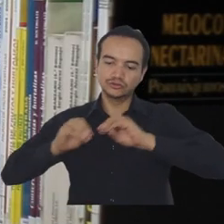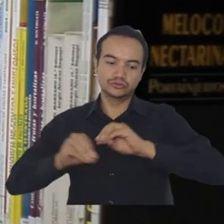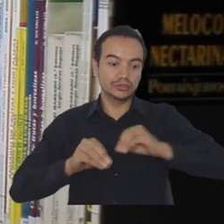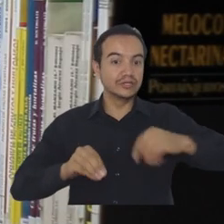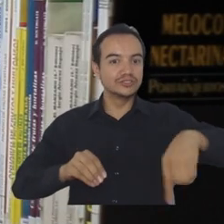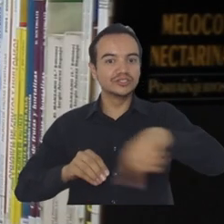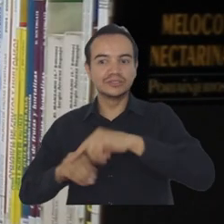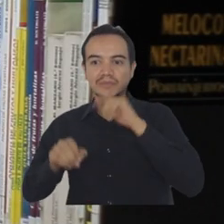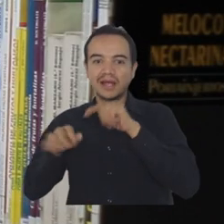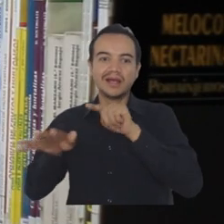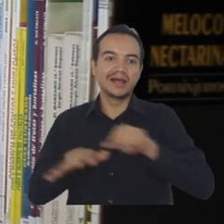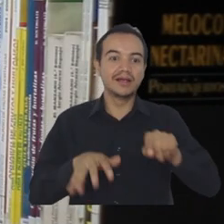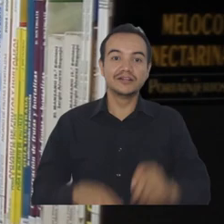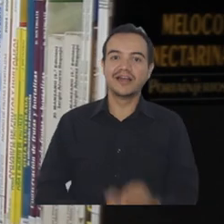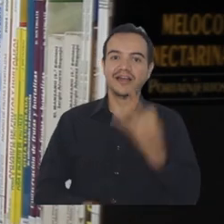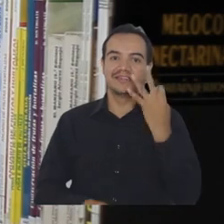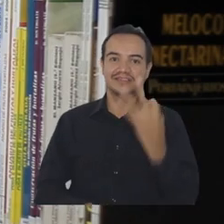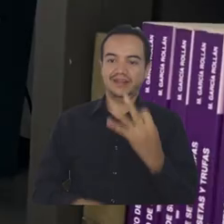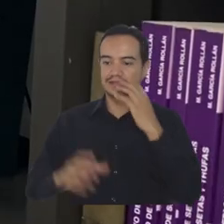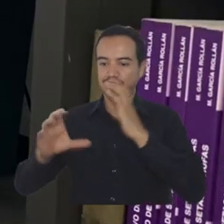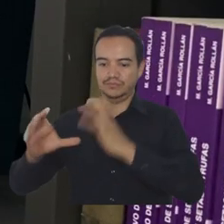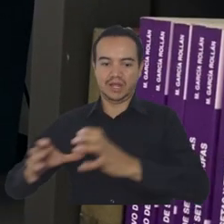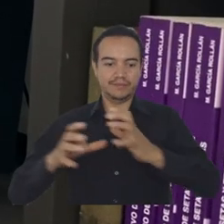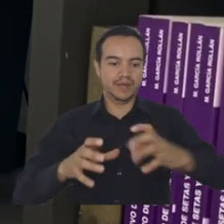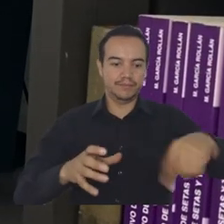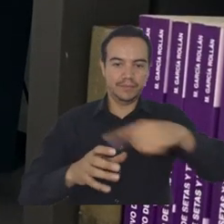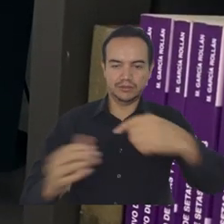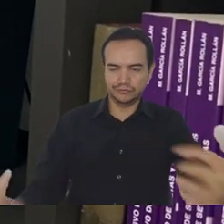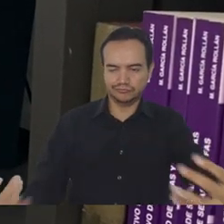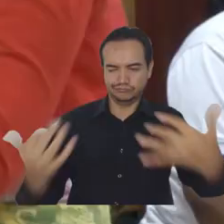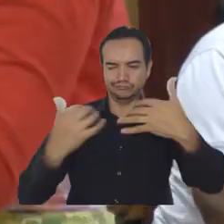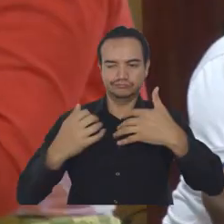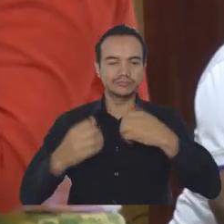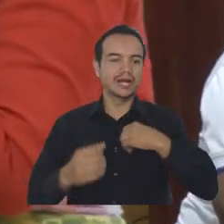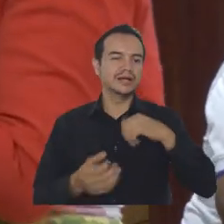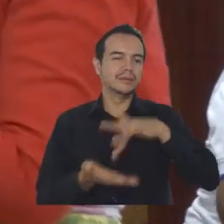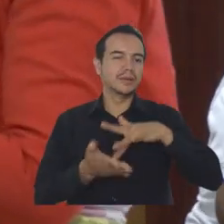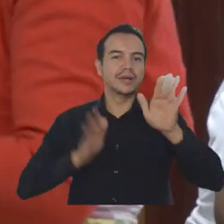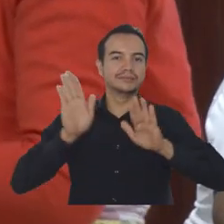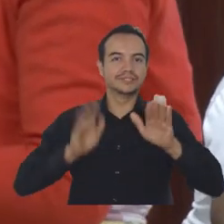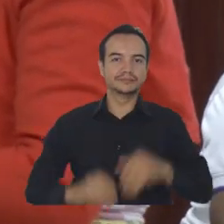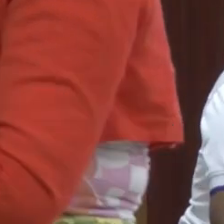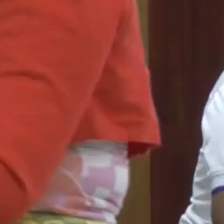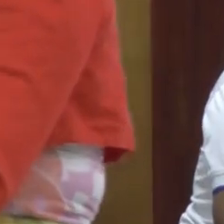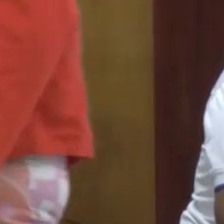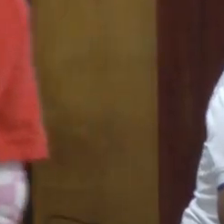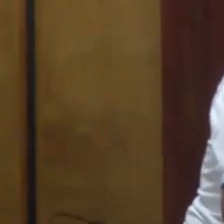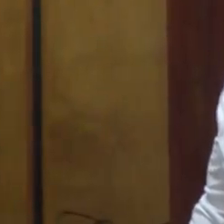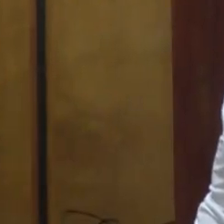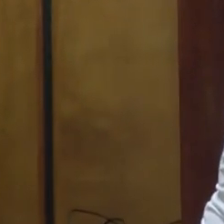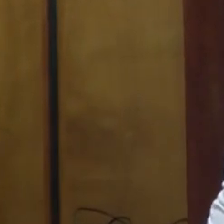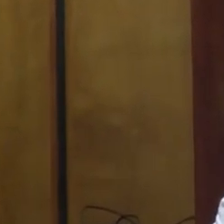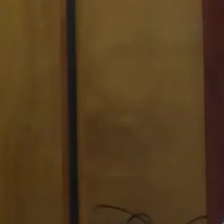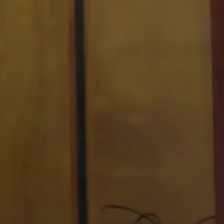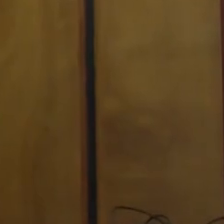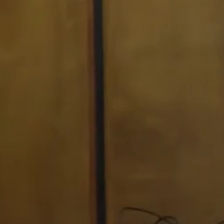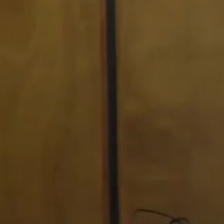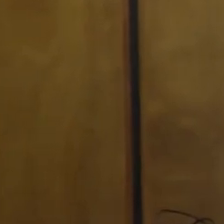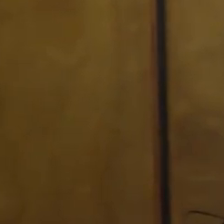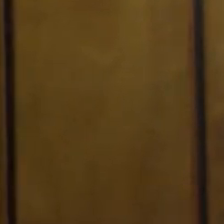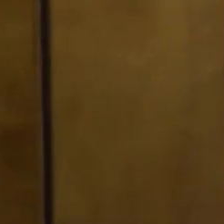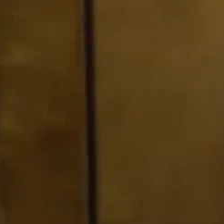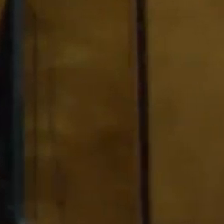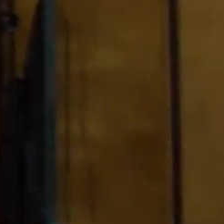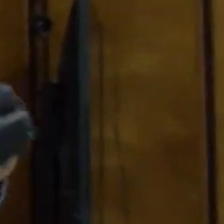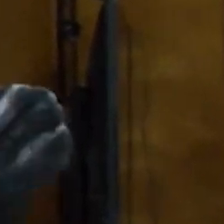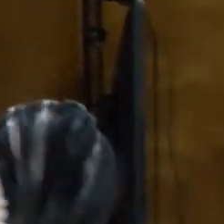integrantes de las tres cohortes que hacen parte de esta unidad académica. No te puedes quitar la primera prenda gorda, te la